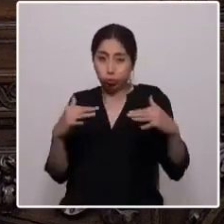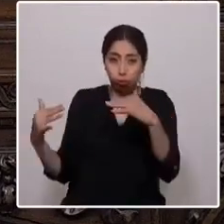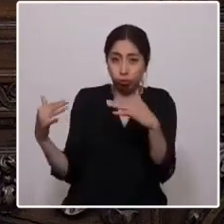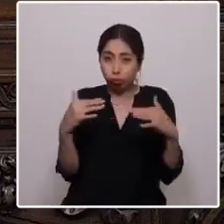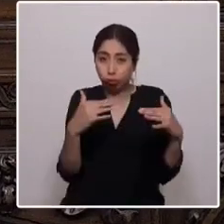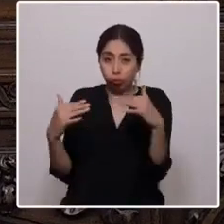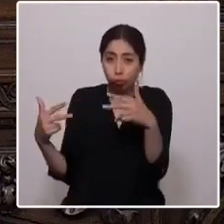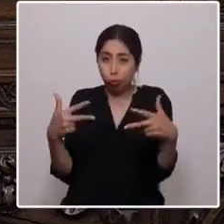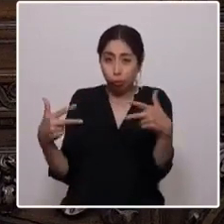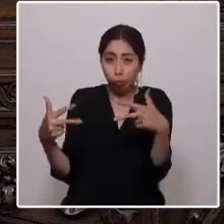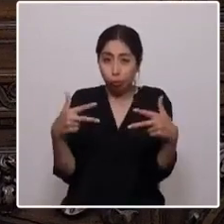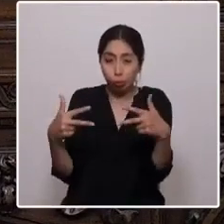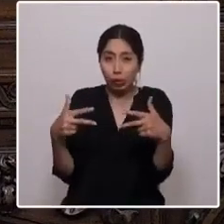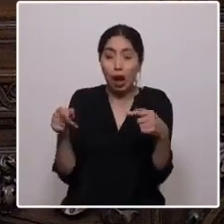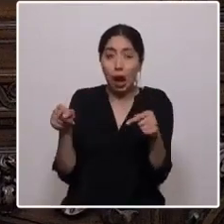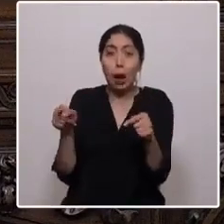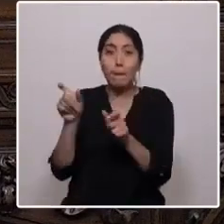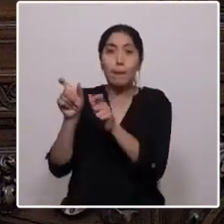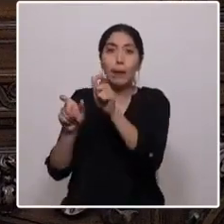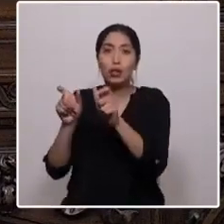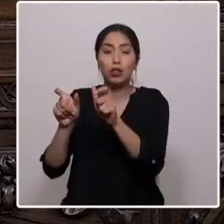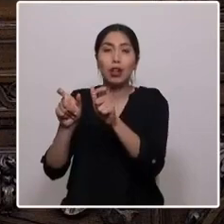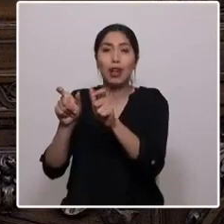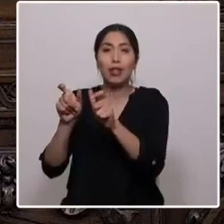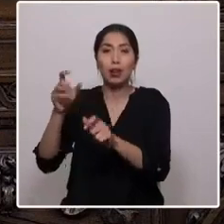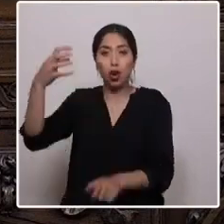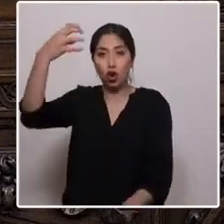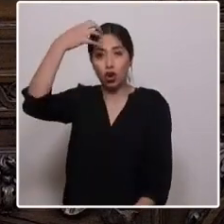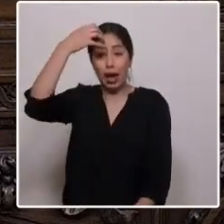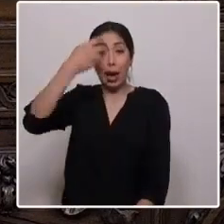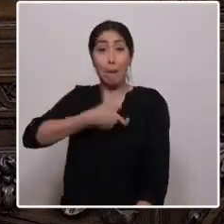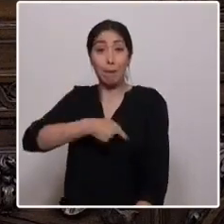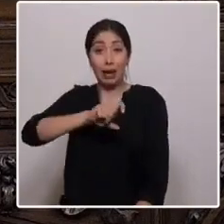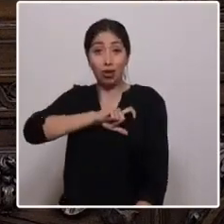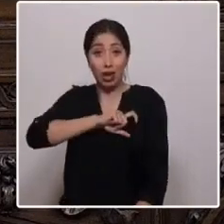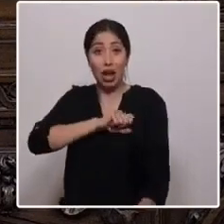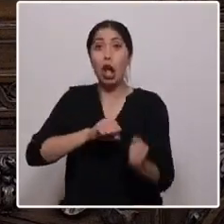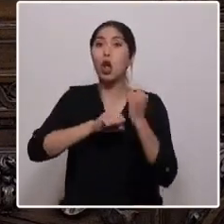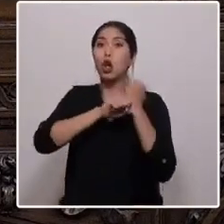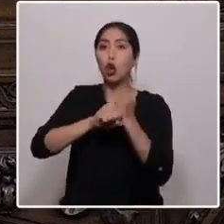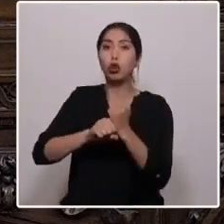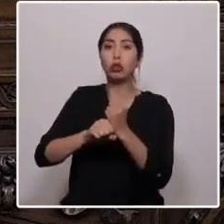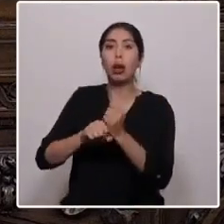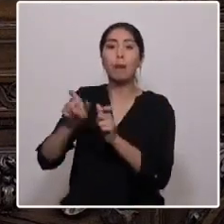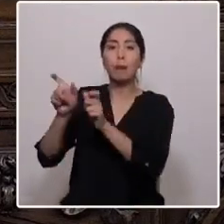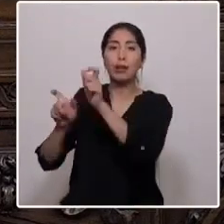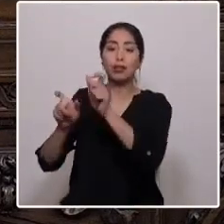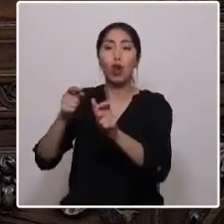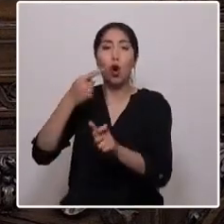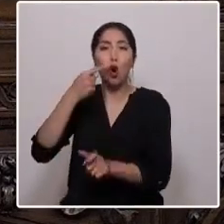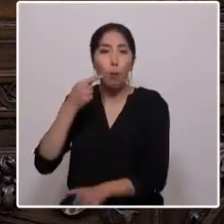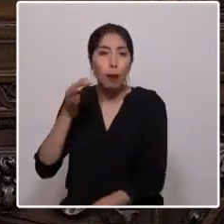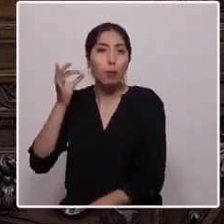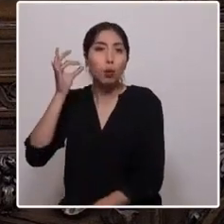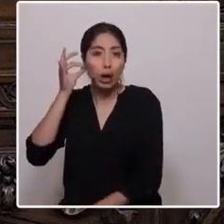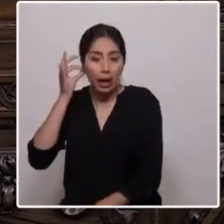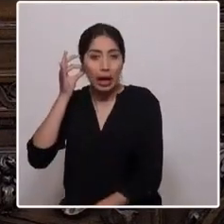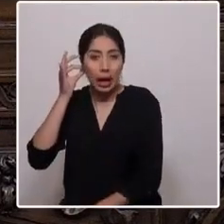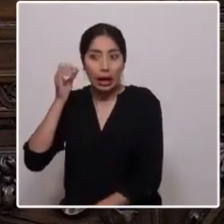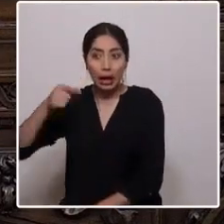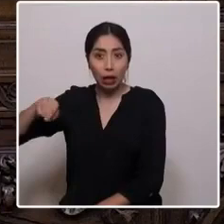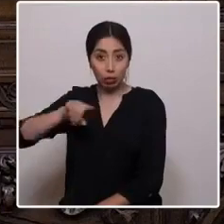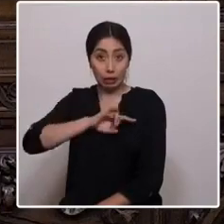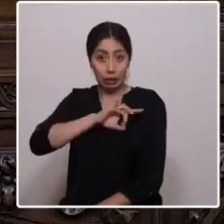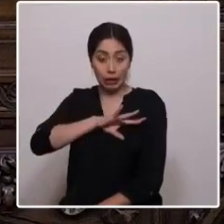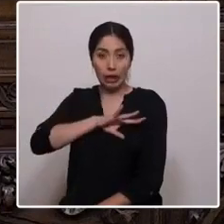los realistas o partidarios de la corona española contra los patriotas, hombres y mujeres que dieron su vida por